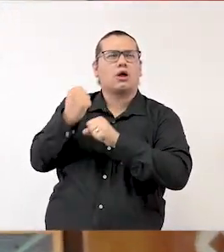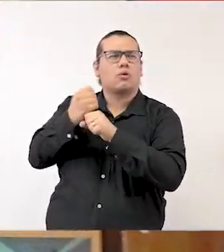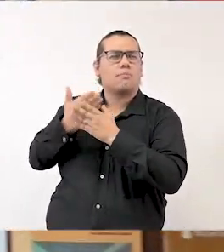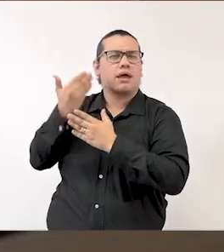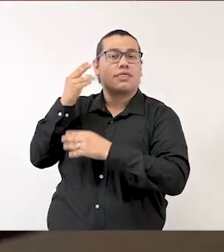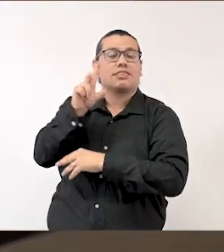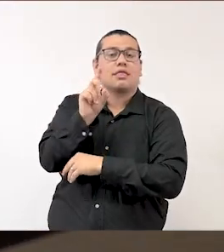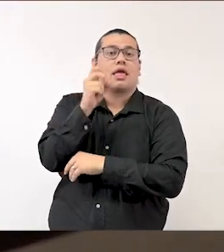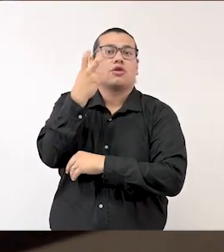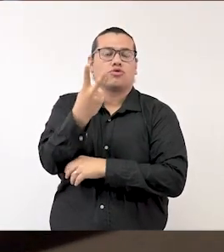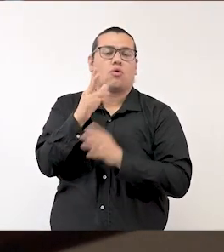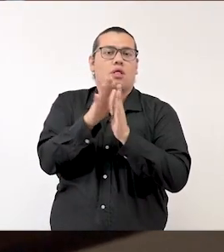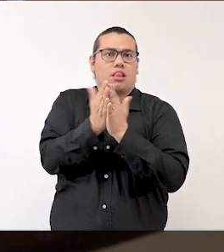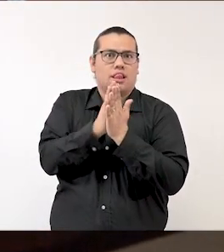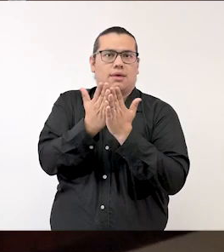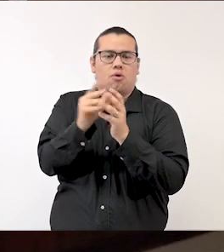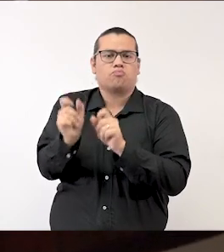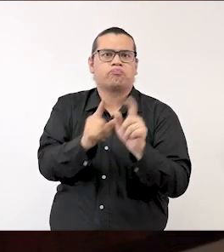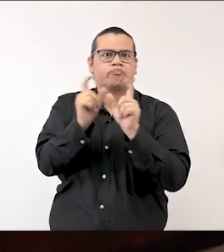publicaron.